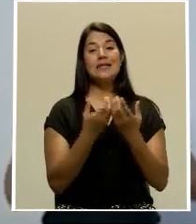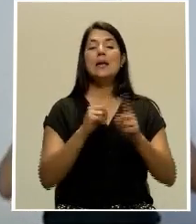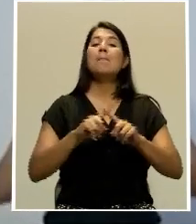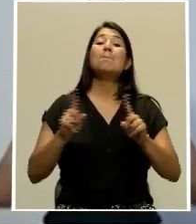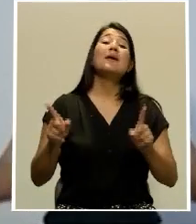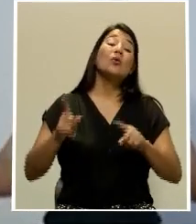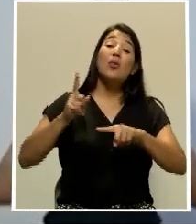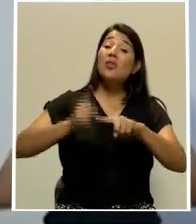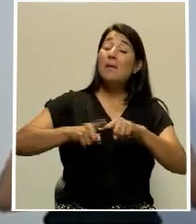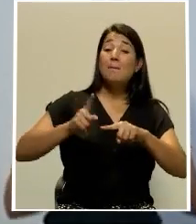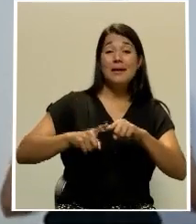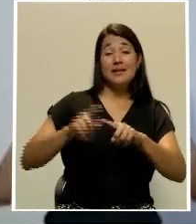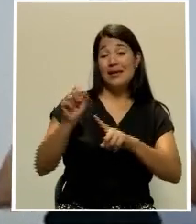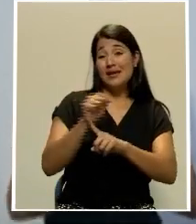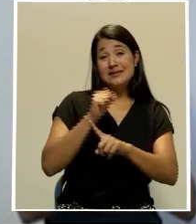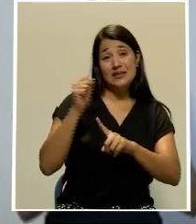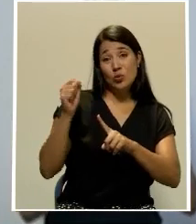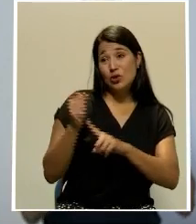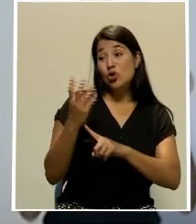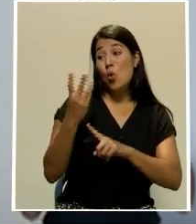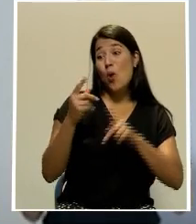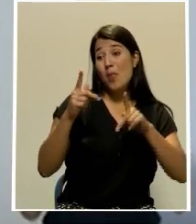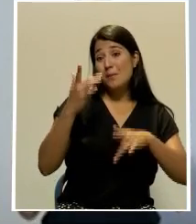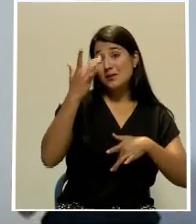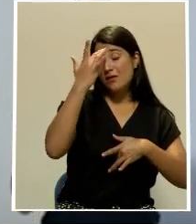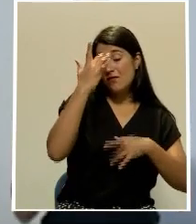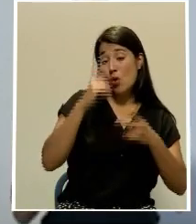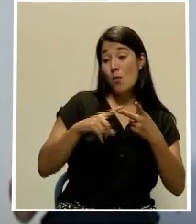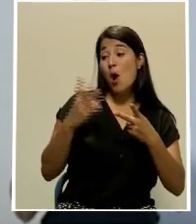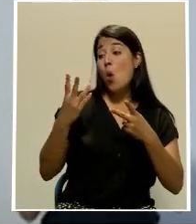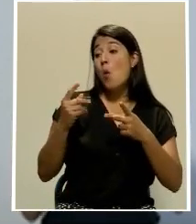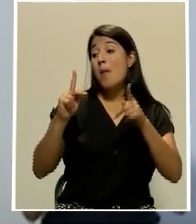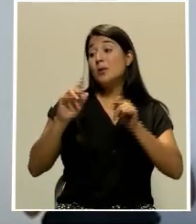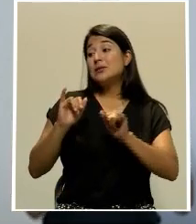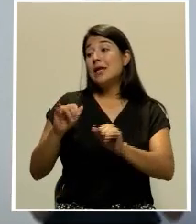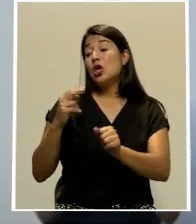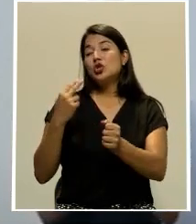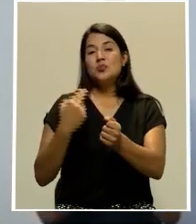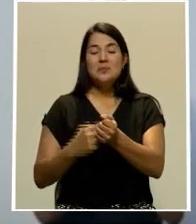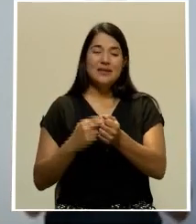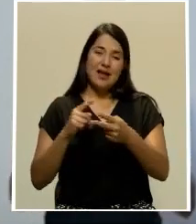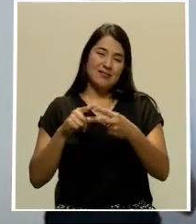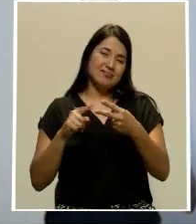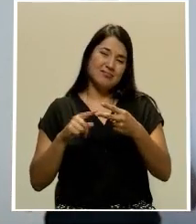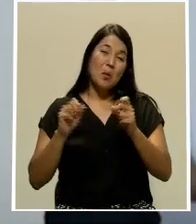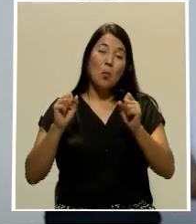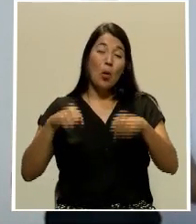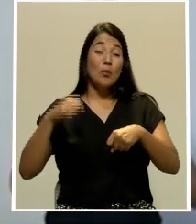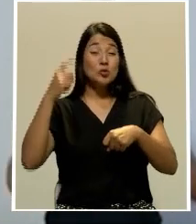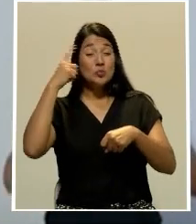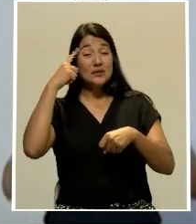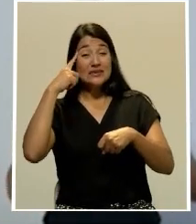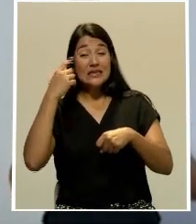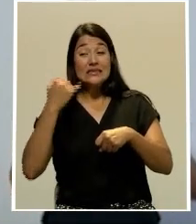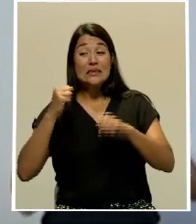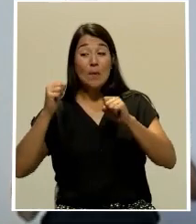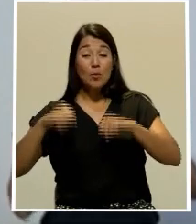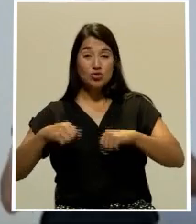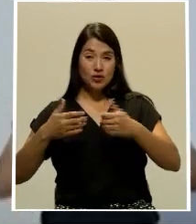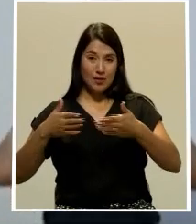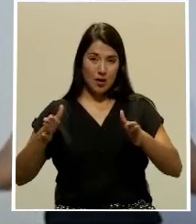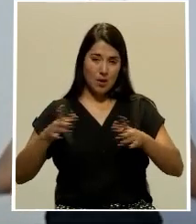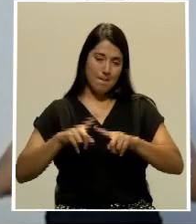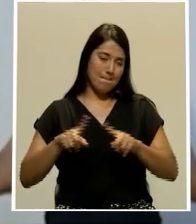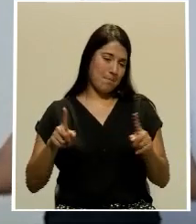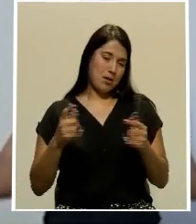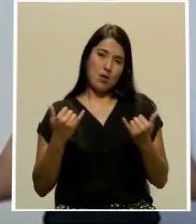comportamiento del virus como en ocupación hospitalaria, podríamos eventualmente hablar de alguna apertura, pero es claro que en el momento